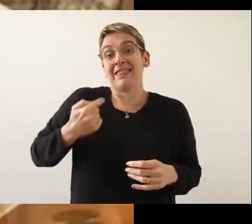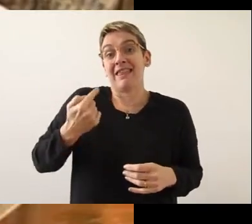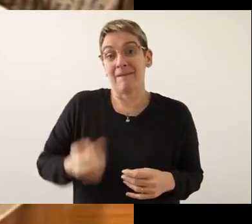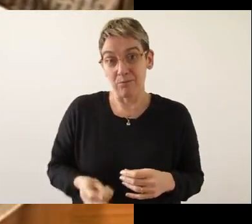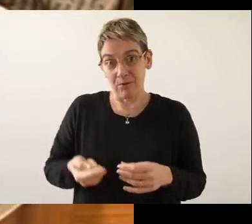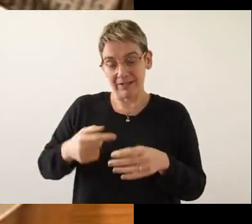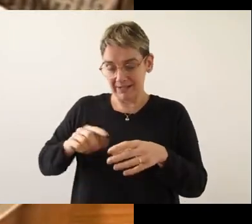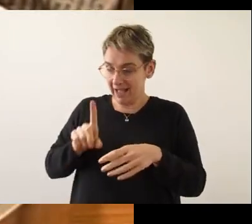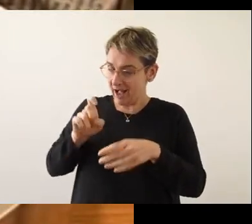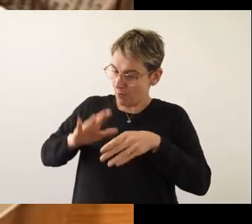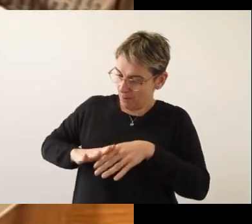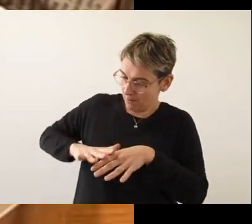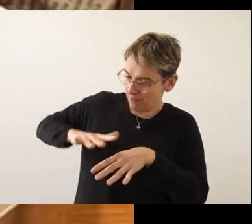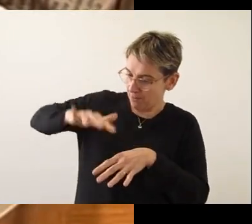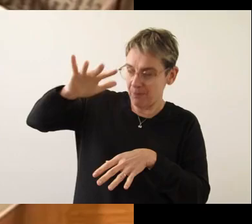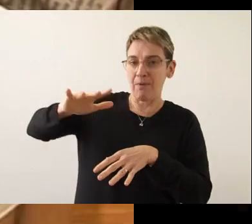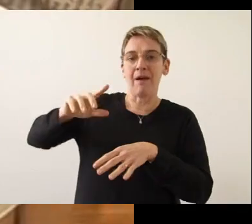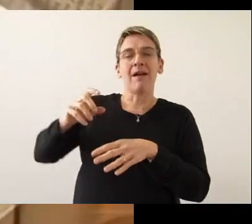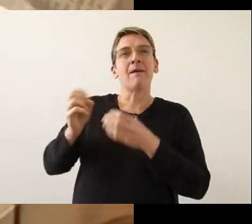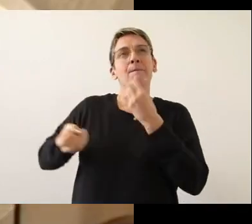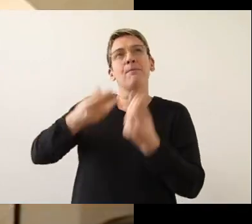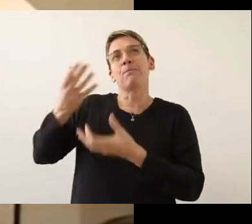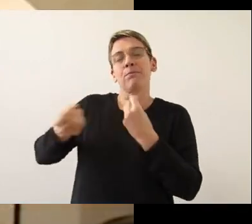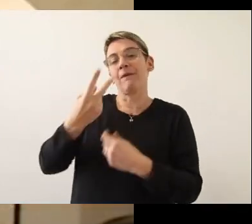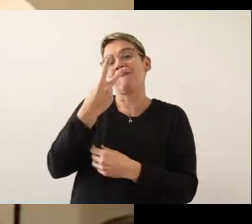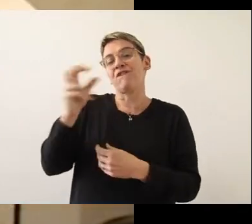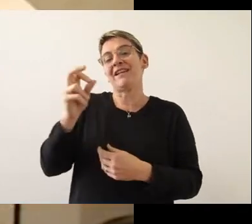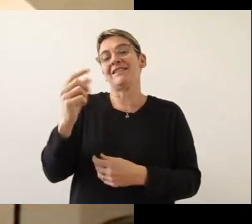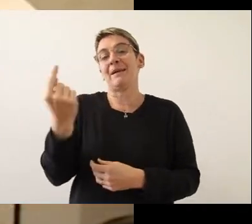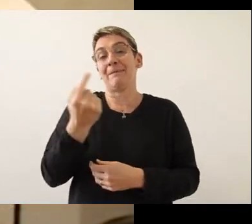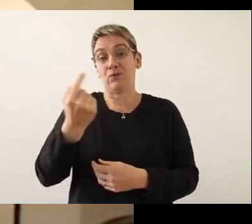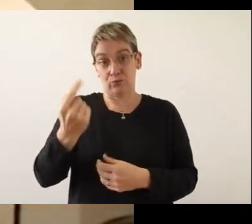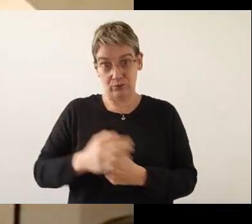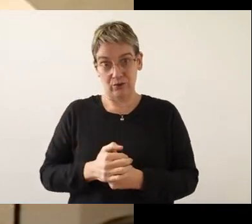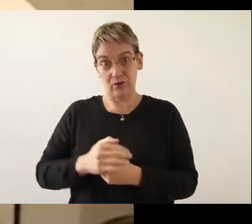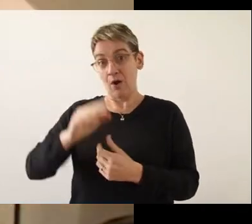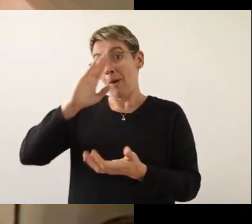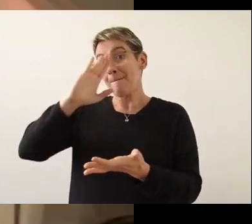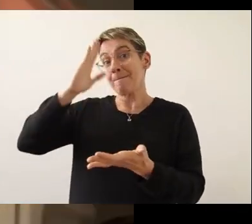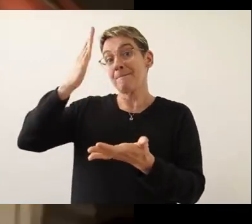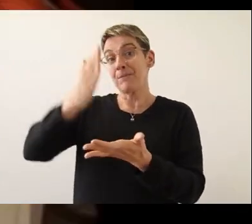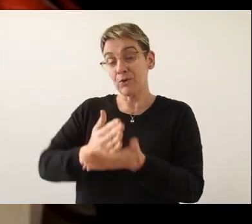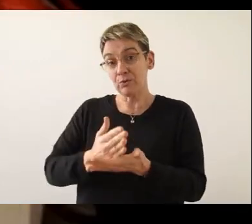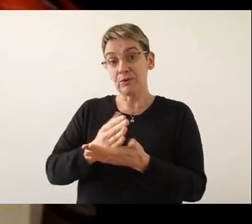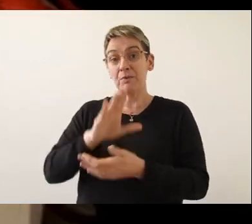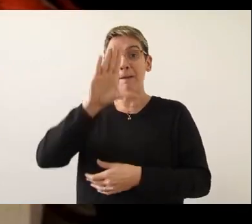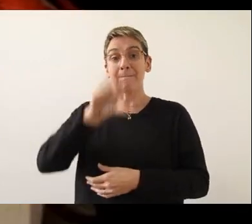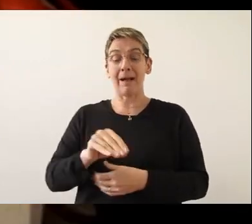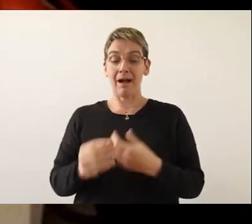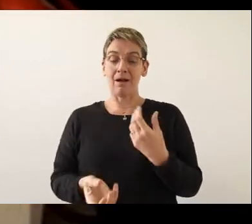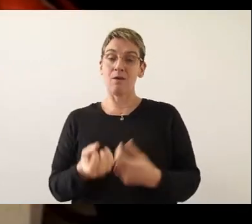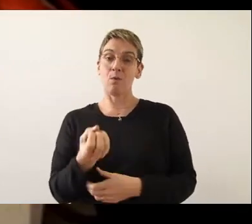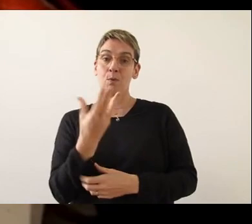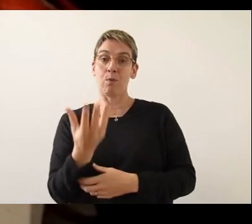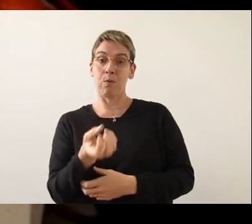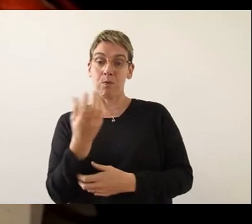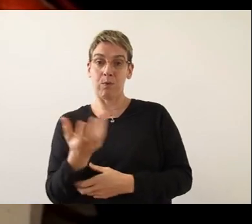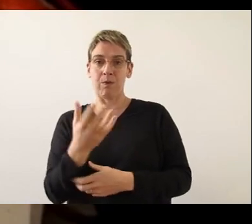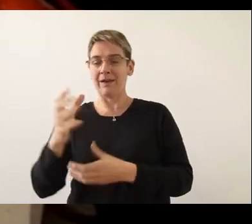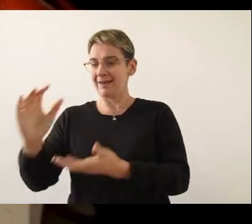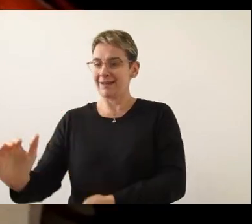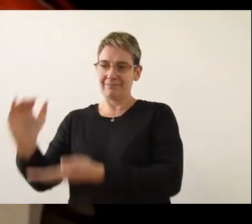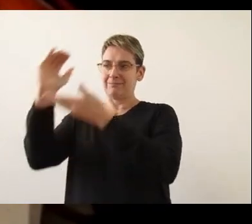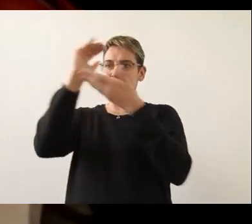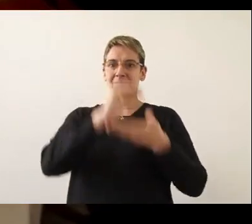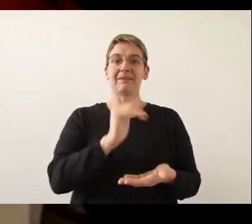Luego, se cubren con agua y se hierven durante 20 minutos. Por último, se apaga el fuego y se